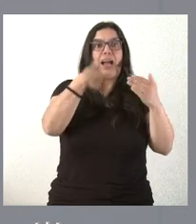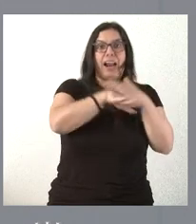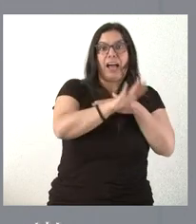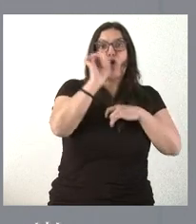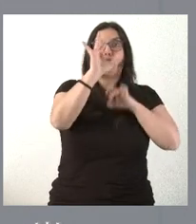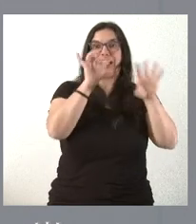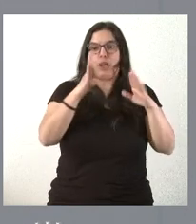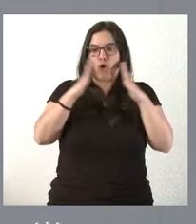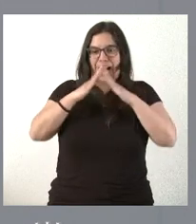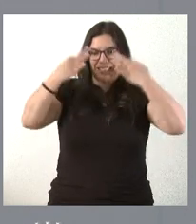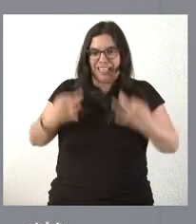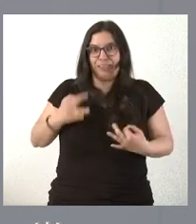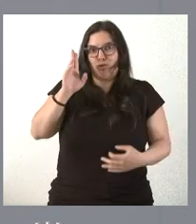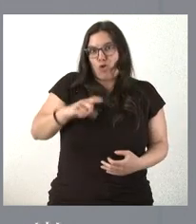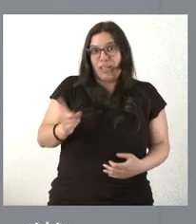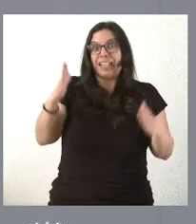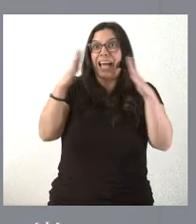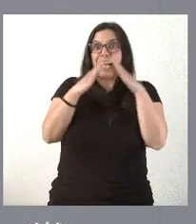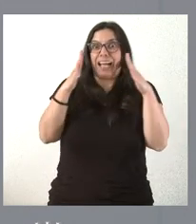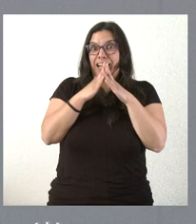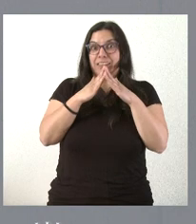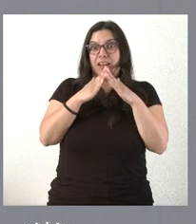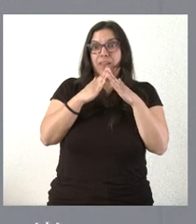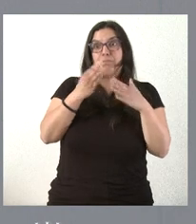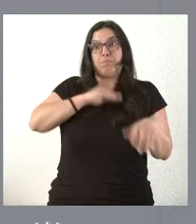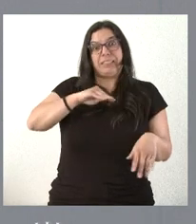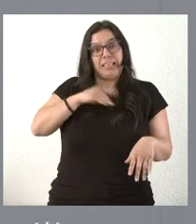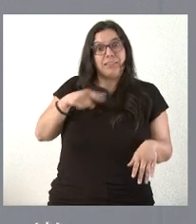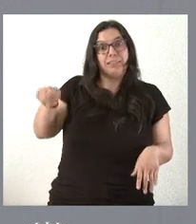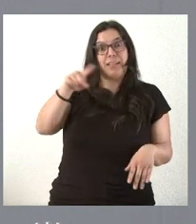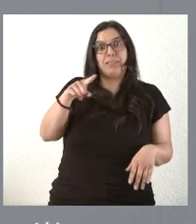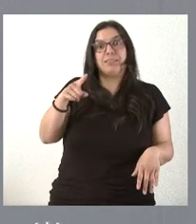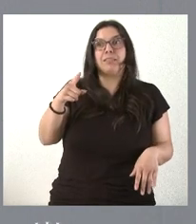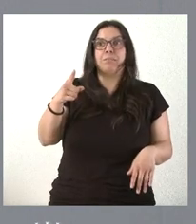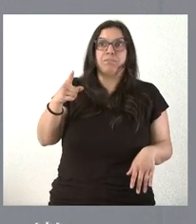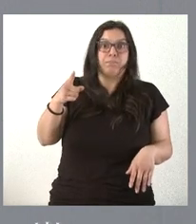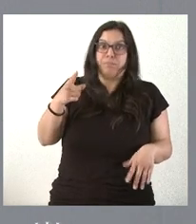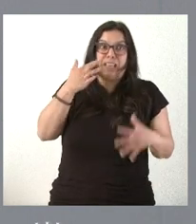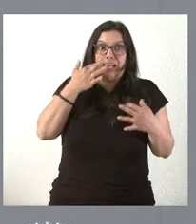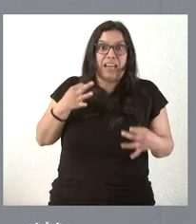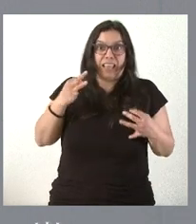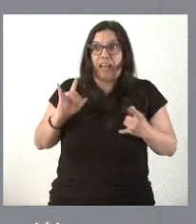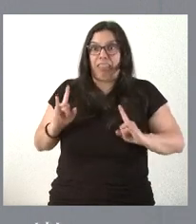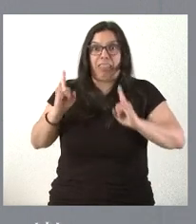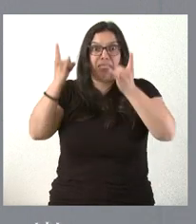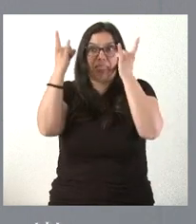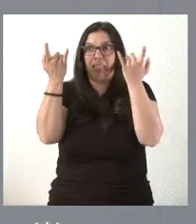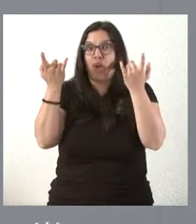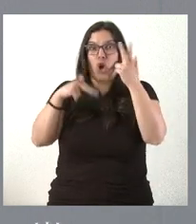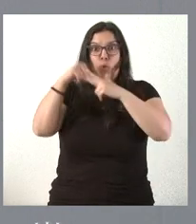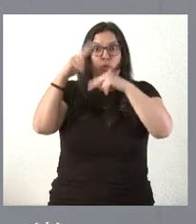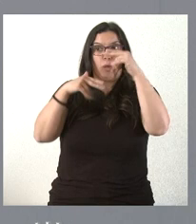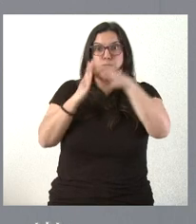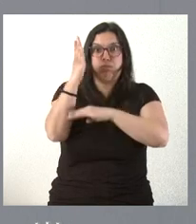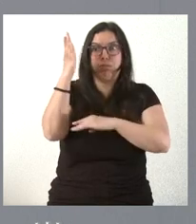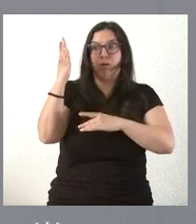y que de las que son viviendas, una parte muy importante, pues o están en esqueleto o están sin construir, o están en